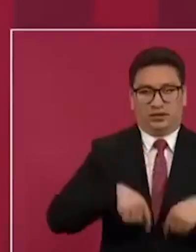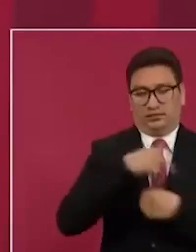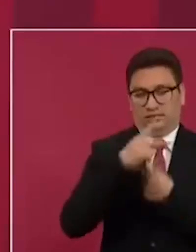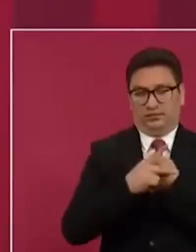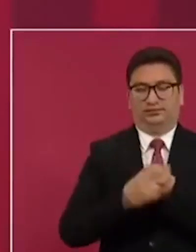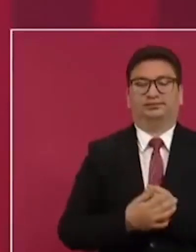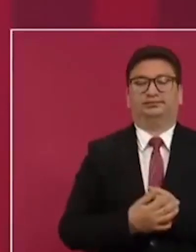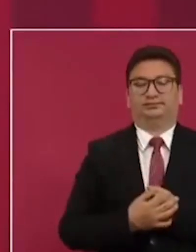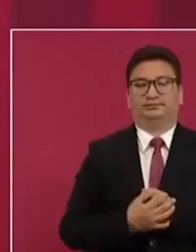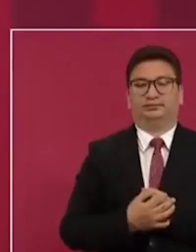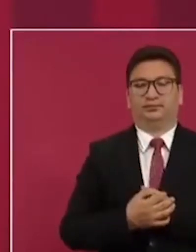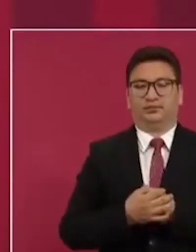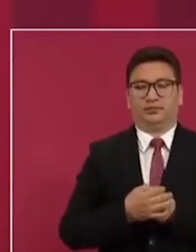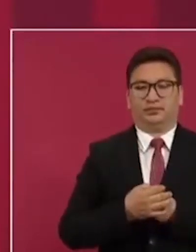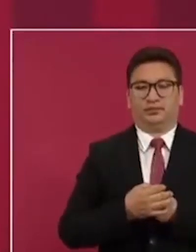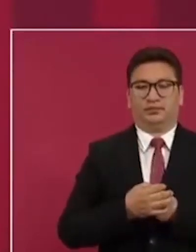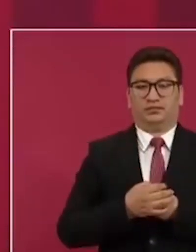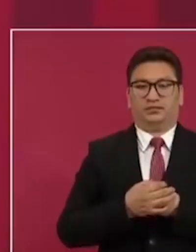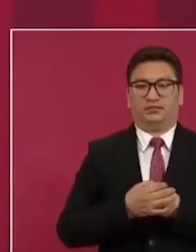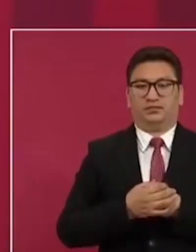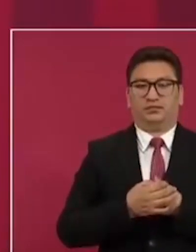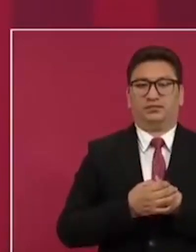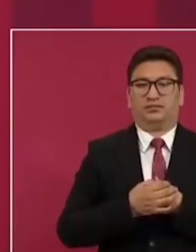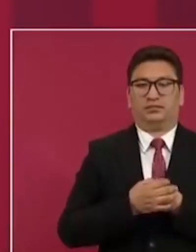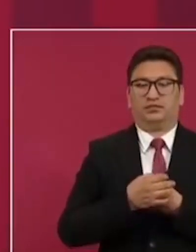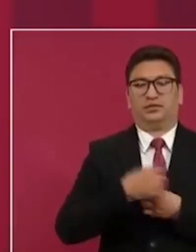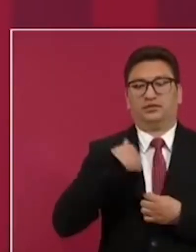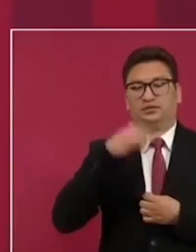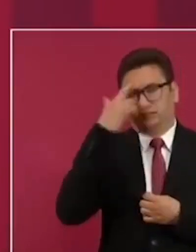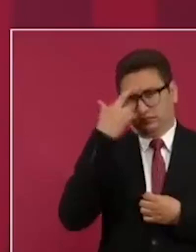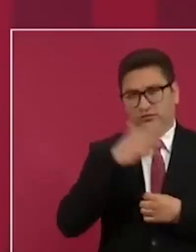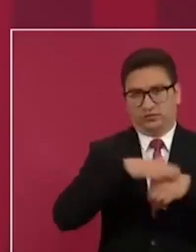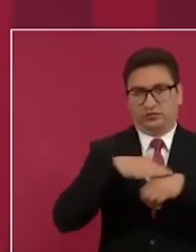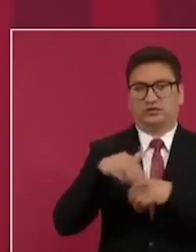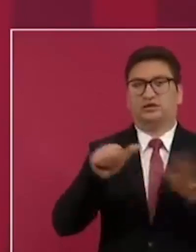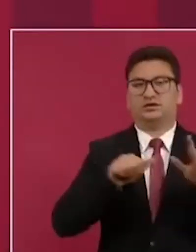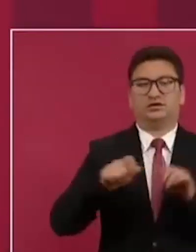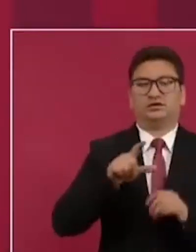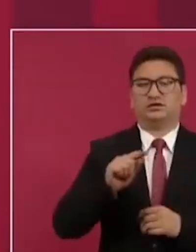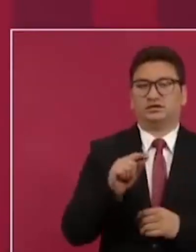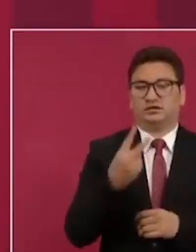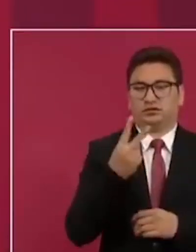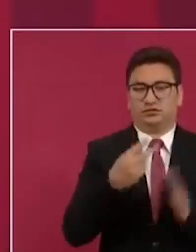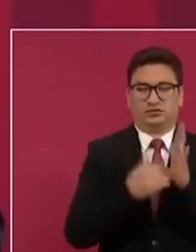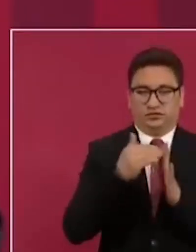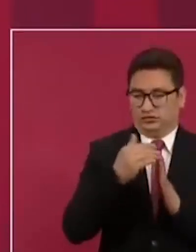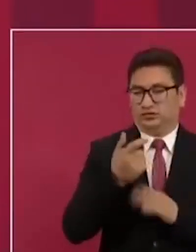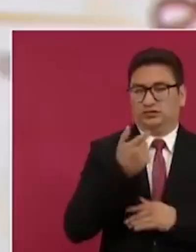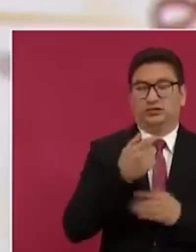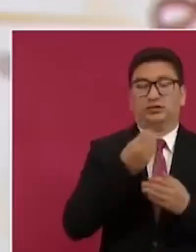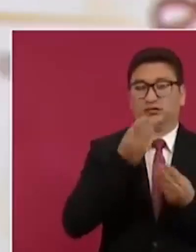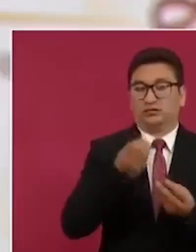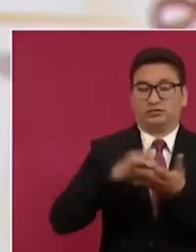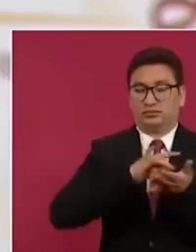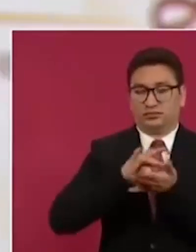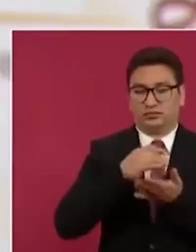El 80% de la población mexicana está vacunada contra COVID-19, aseguró Jorge Alcocer Varela, secretario de Salud Nacional.